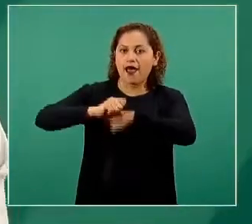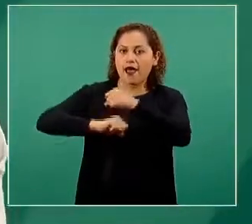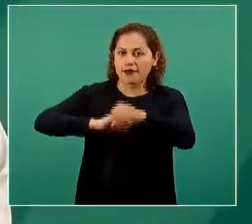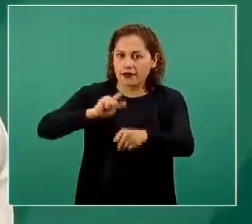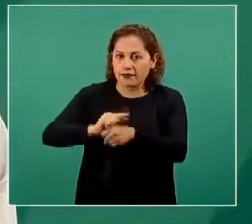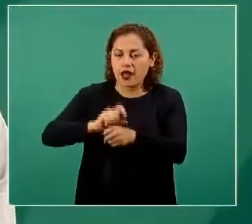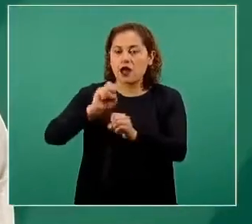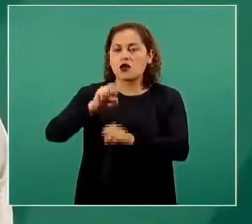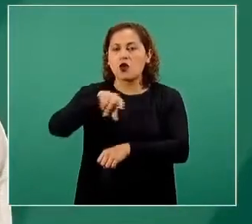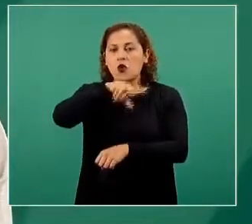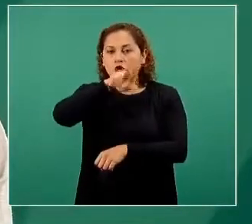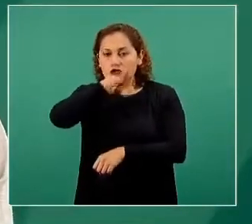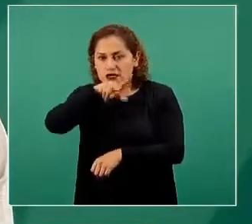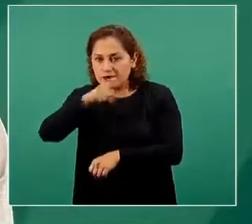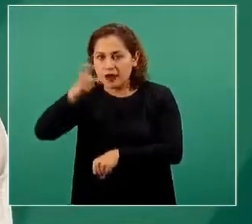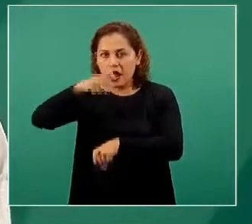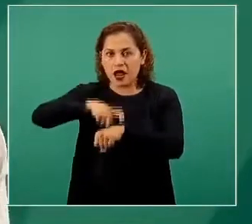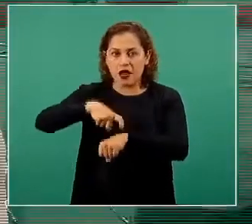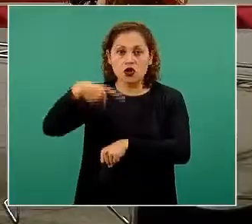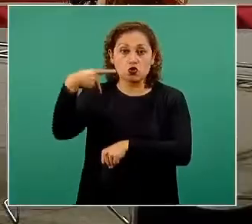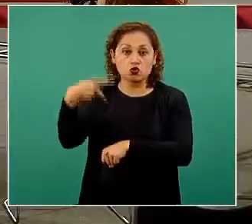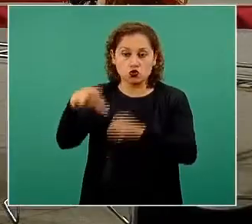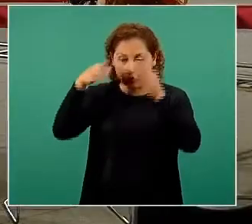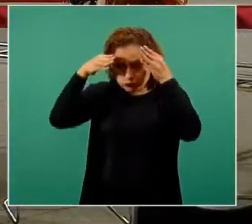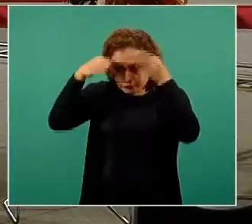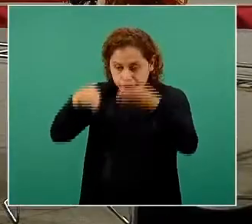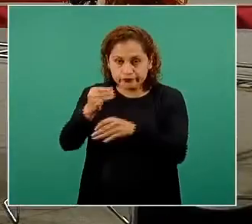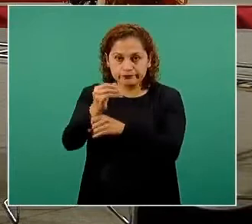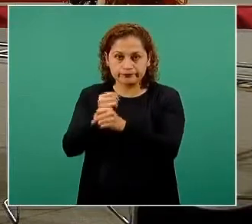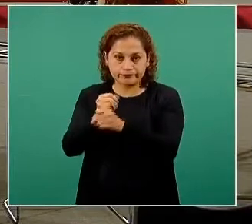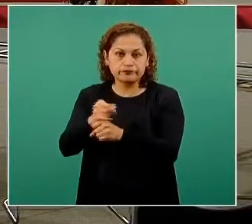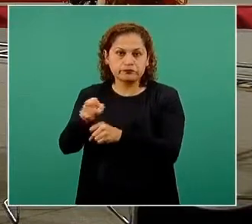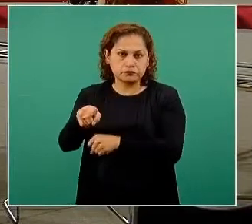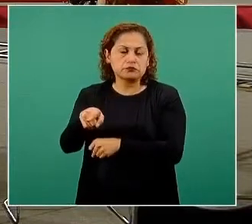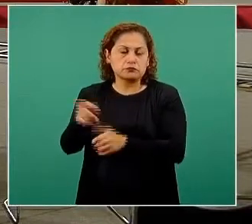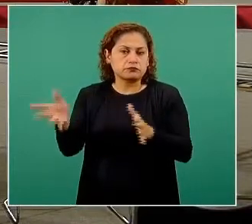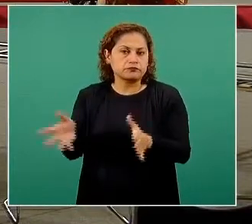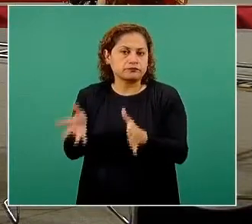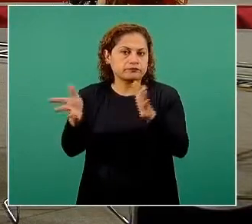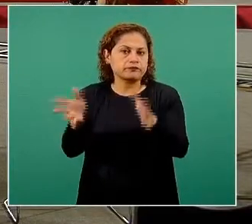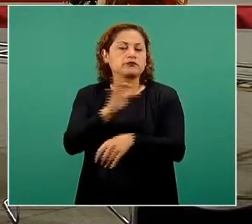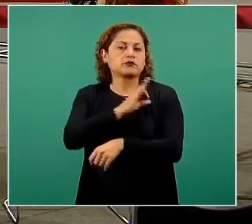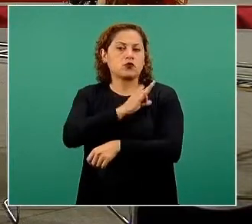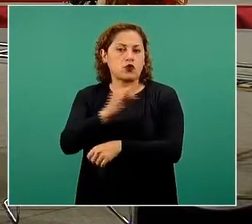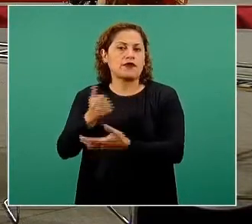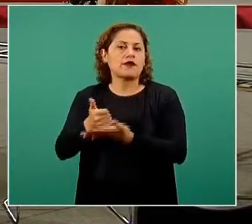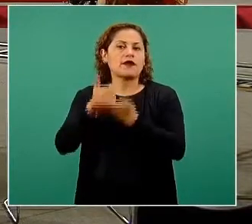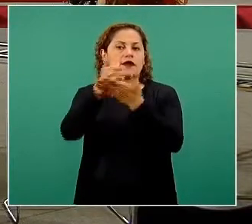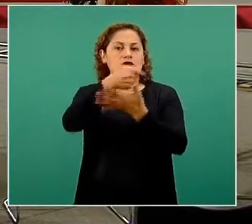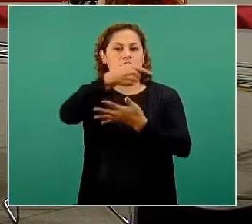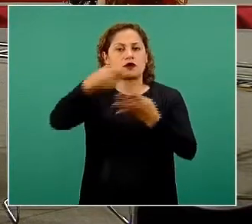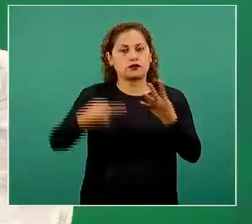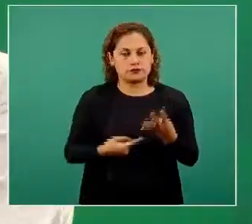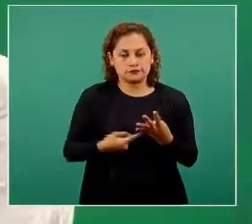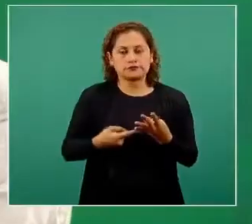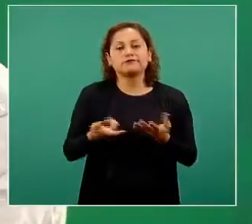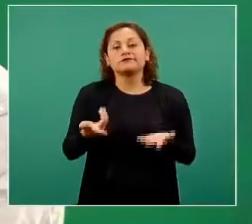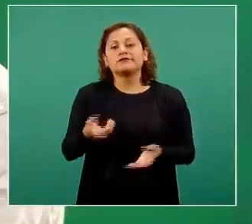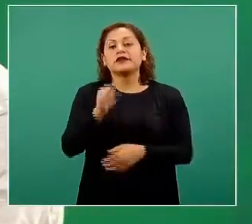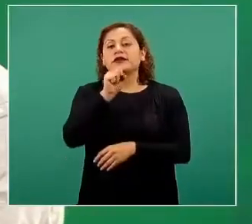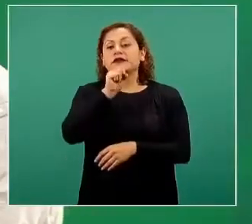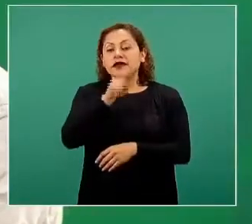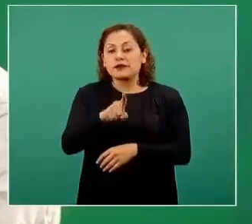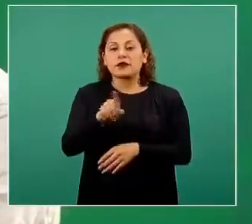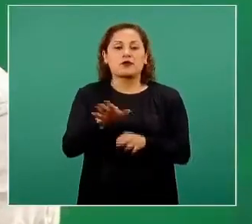que son algunas de las líneas de trabajo de Virmex. y cuando existen condiciones rutinarias, si uno tiene una